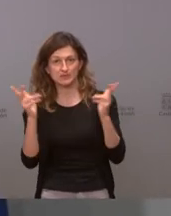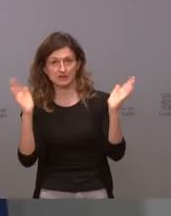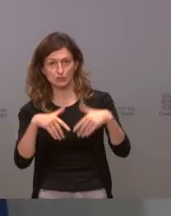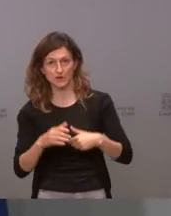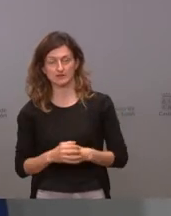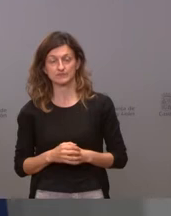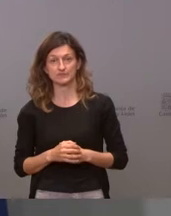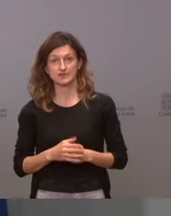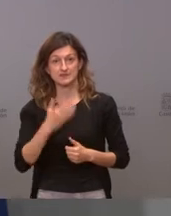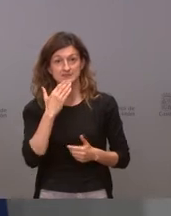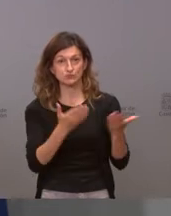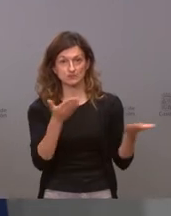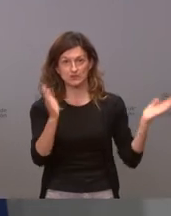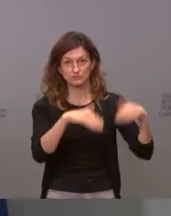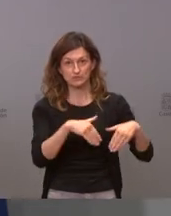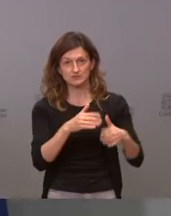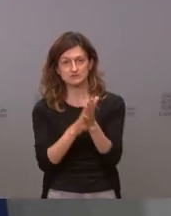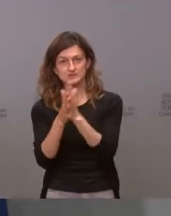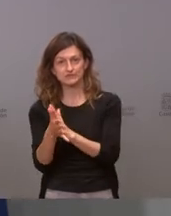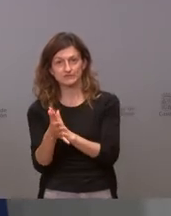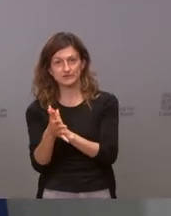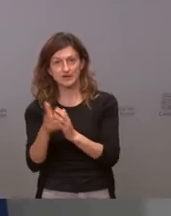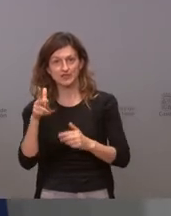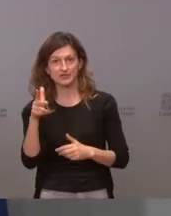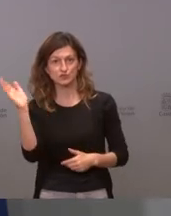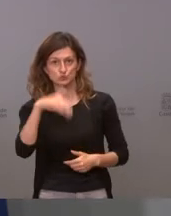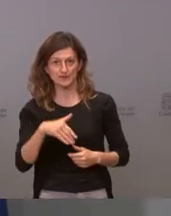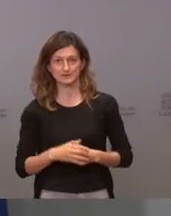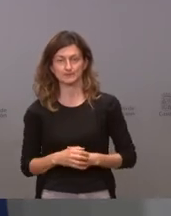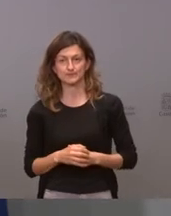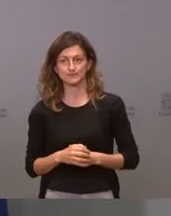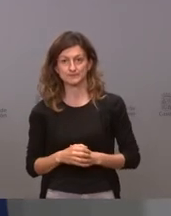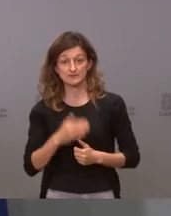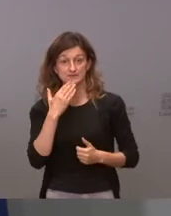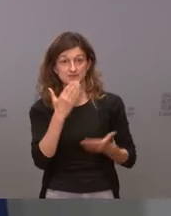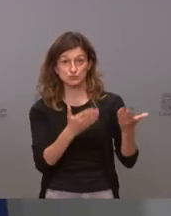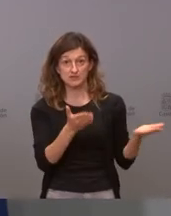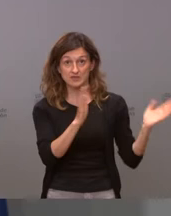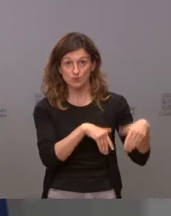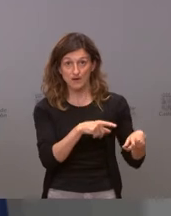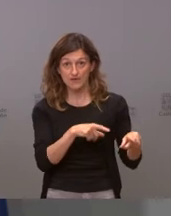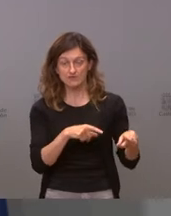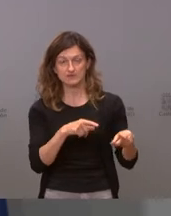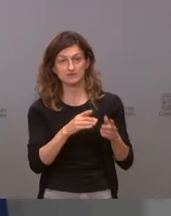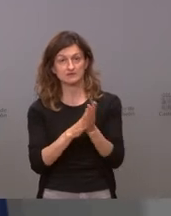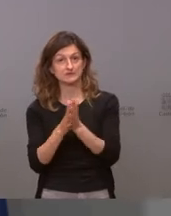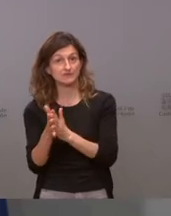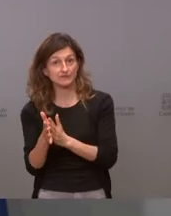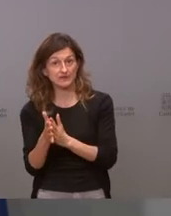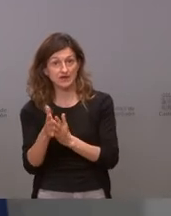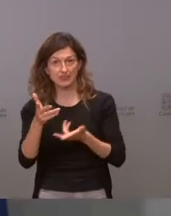donde no hay justicia no hay derecho donde no hay justicia no hay